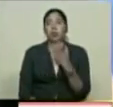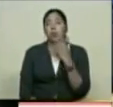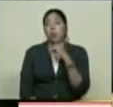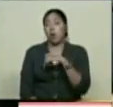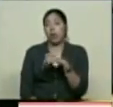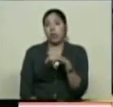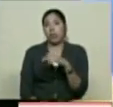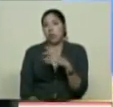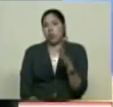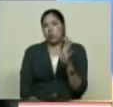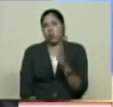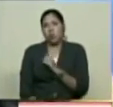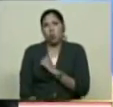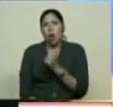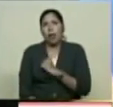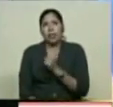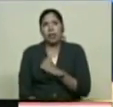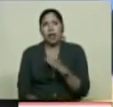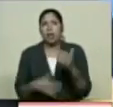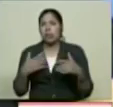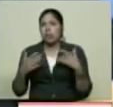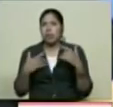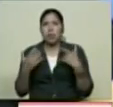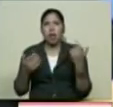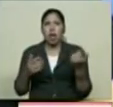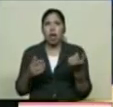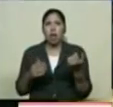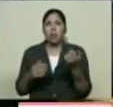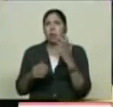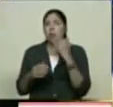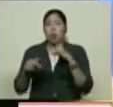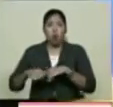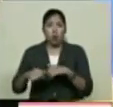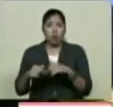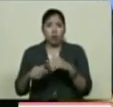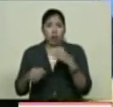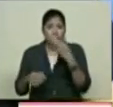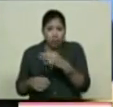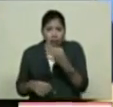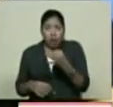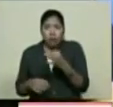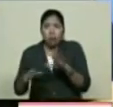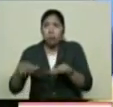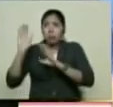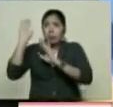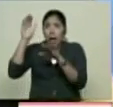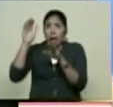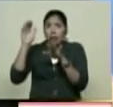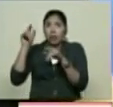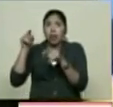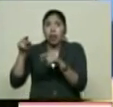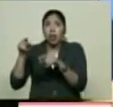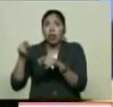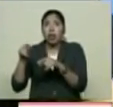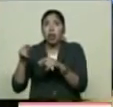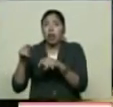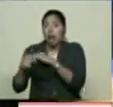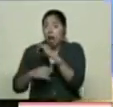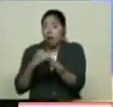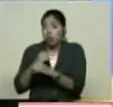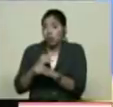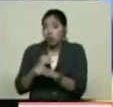un evento O un campeonato Por ejemplo Hoy en la tarde Que va a haber básquet Bueno siempre mejorar Si va a haber Un evento internacional